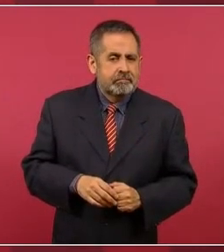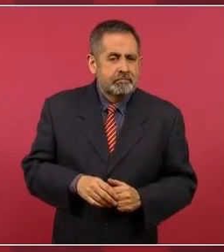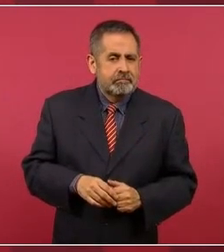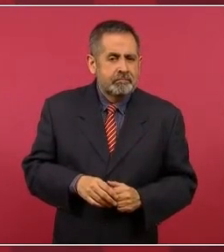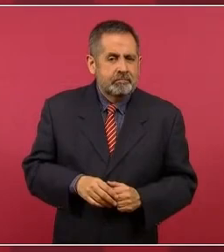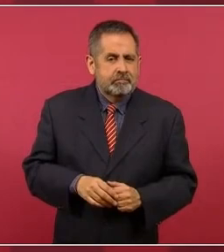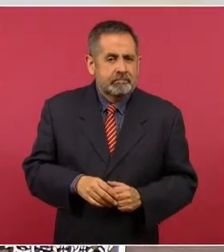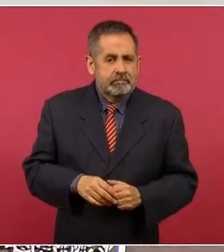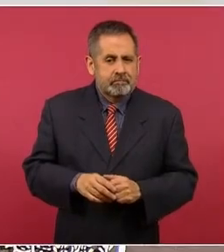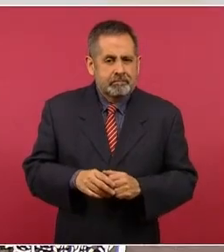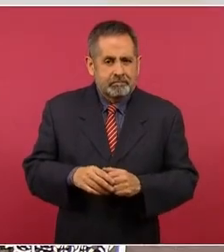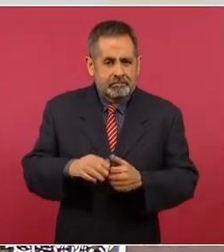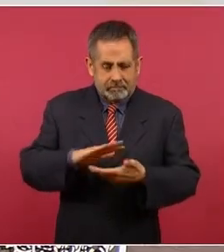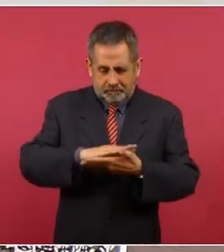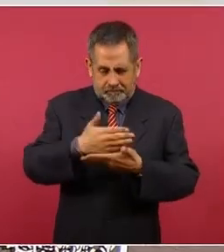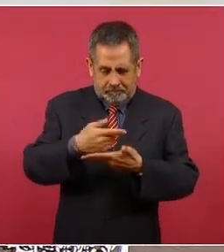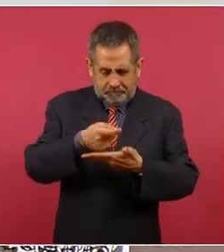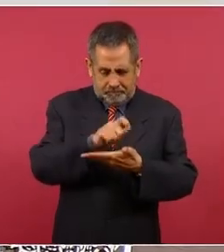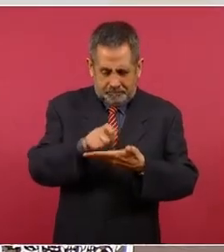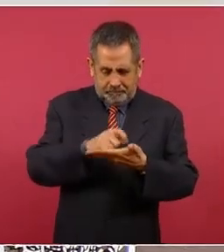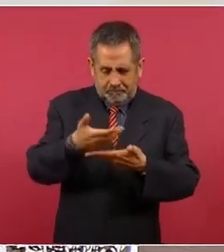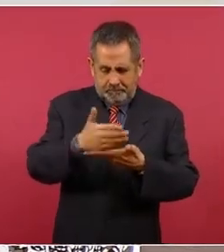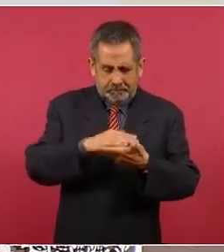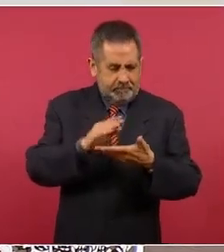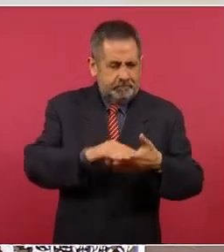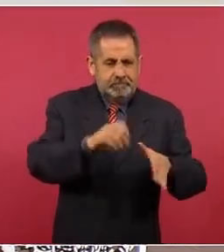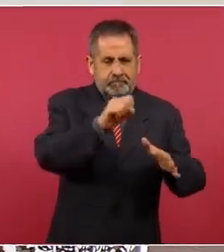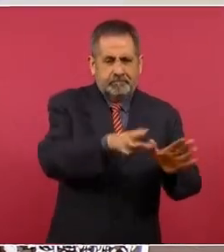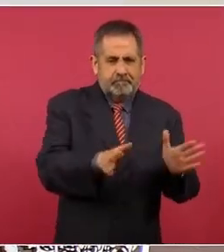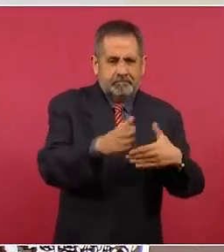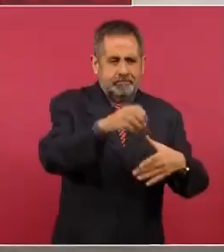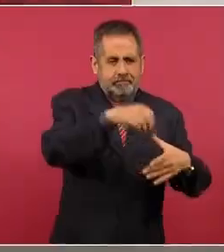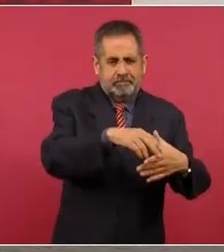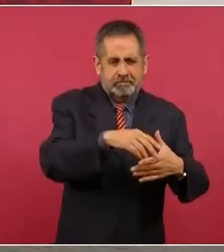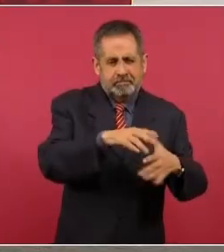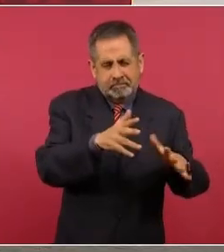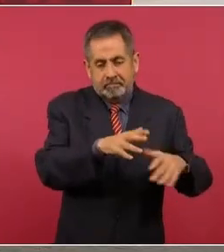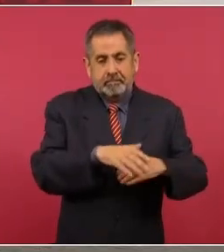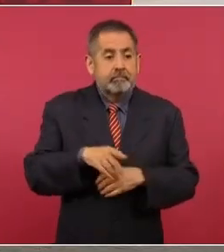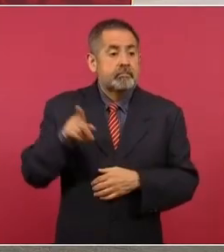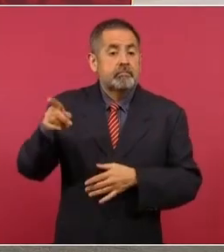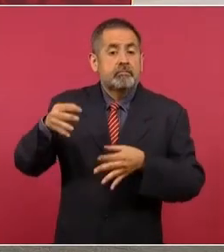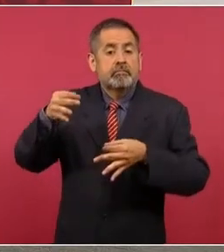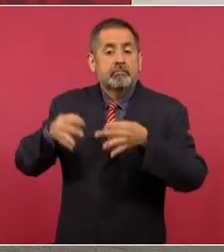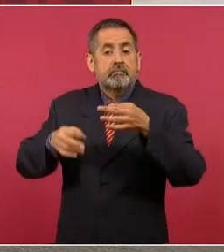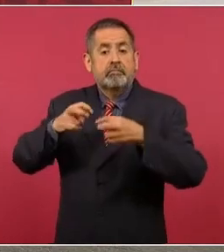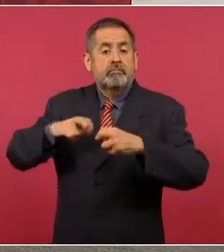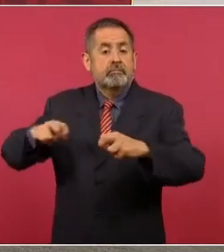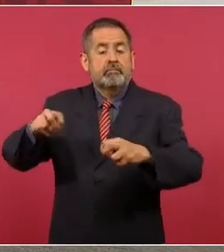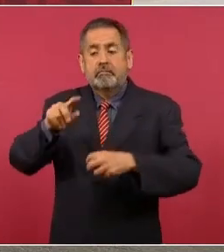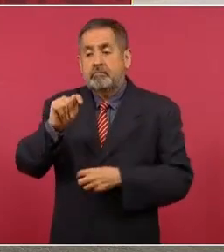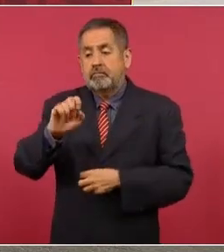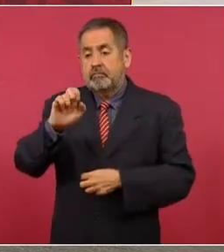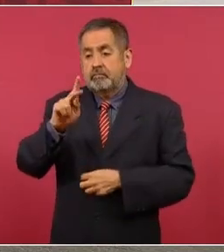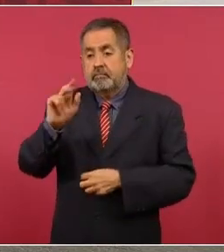boletas o menos boletas y una magistrada del Tribunal Electoral